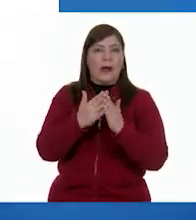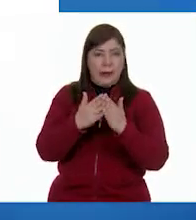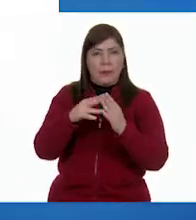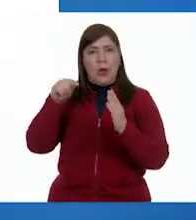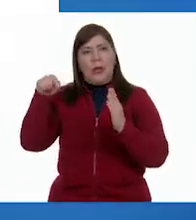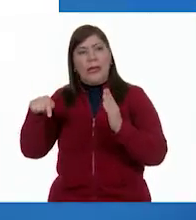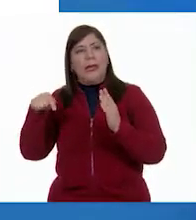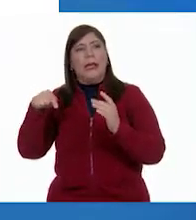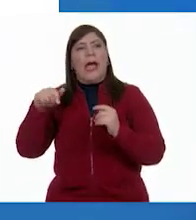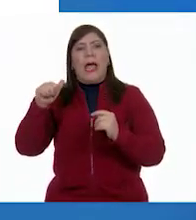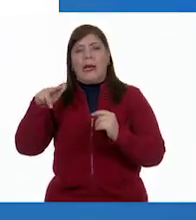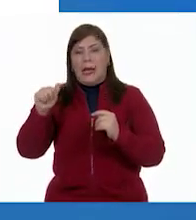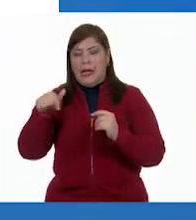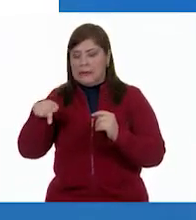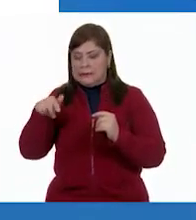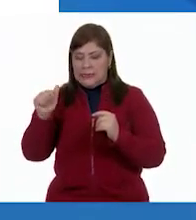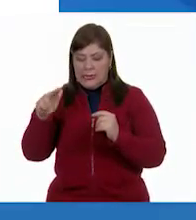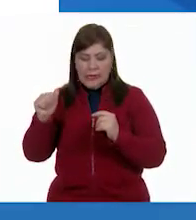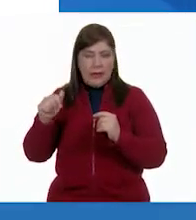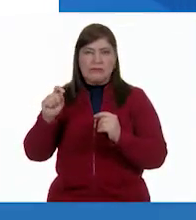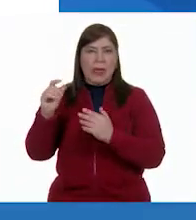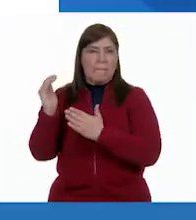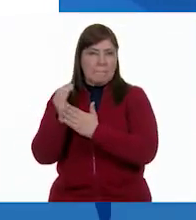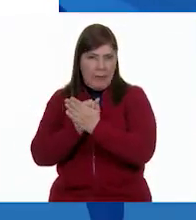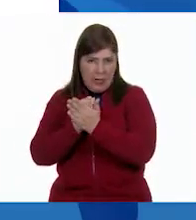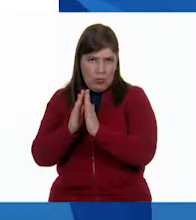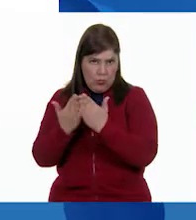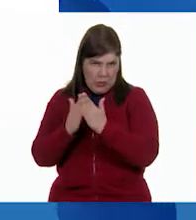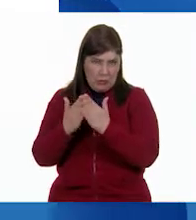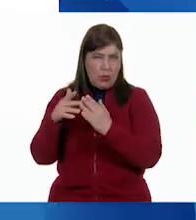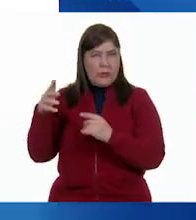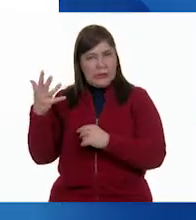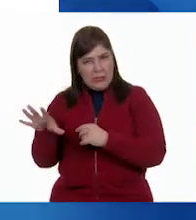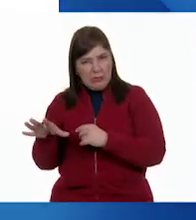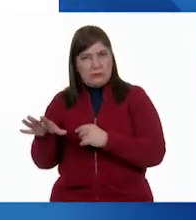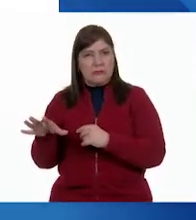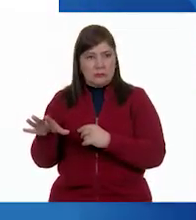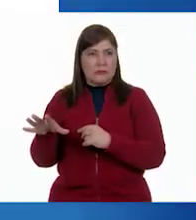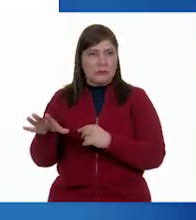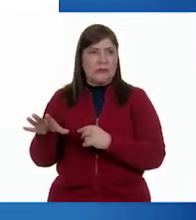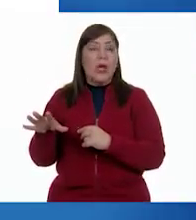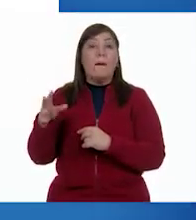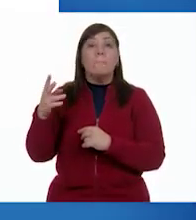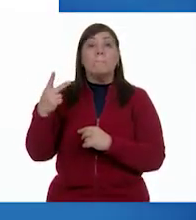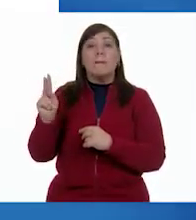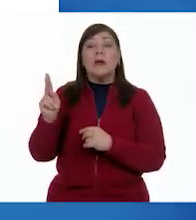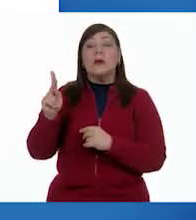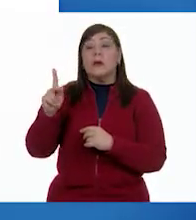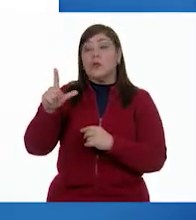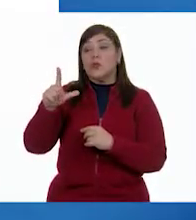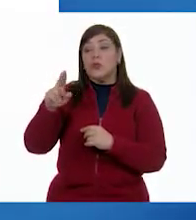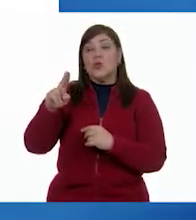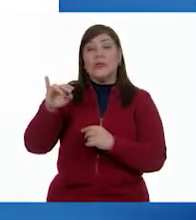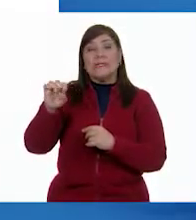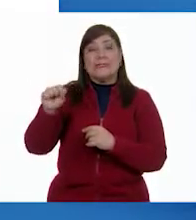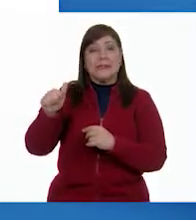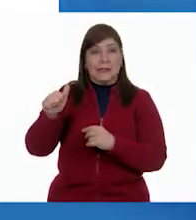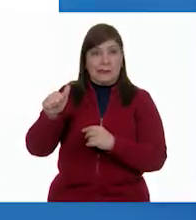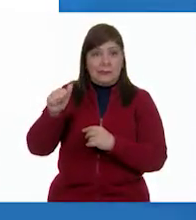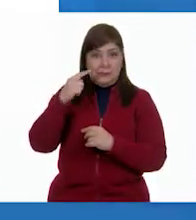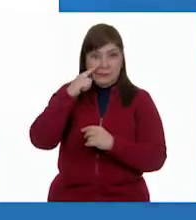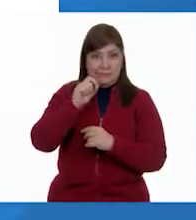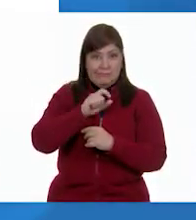Habíamos comentado que Ana era la que tenía menos número de libros. En este caso, 10. Pero Luisa tiene